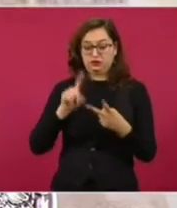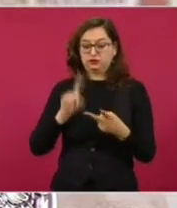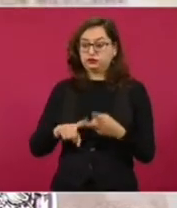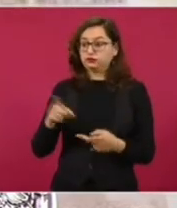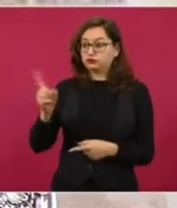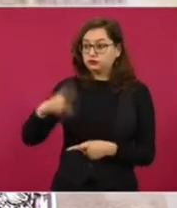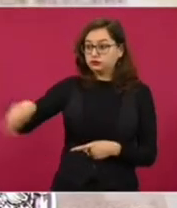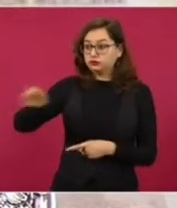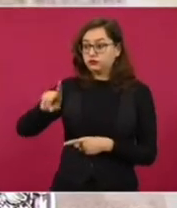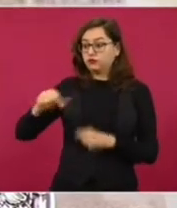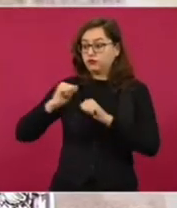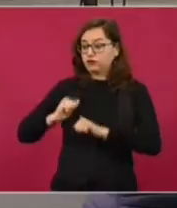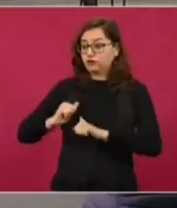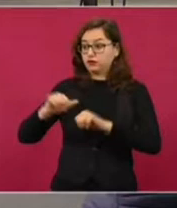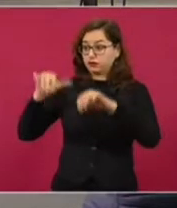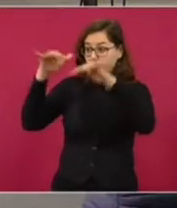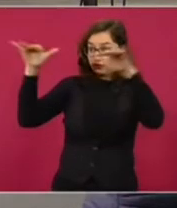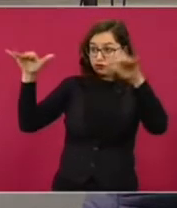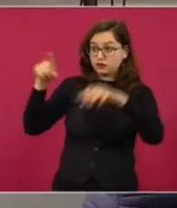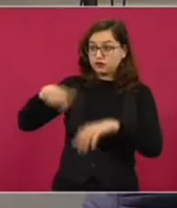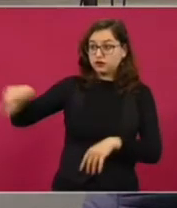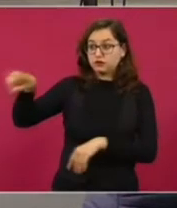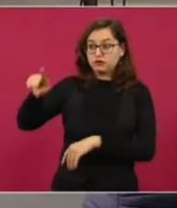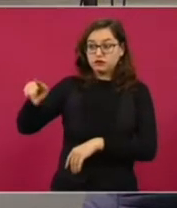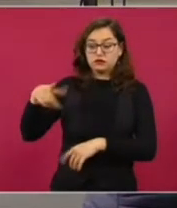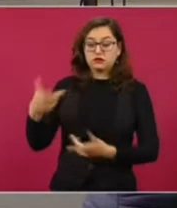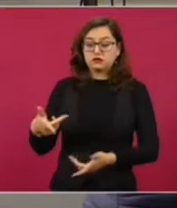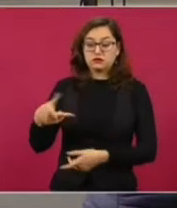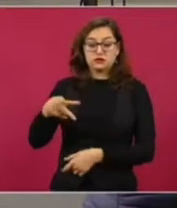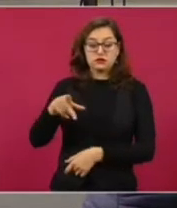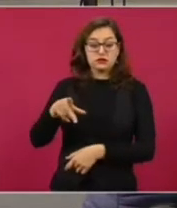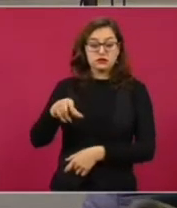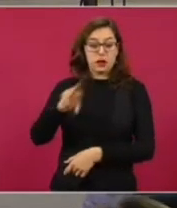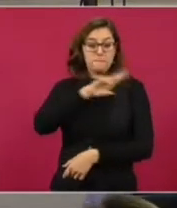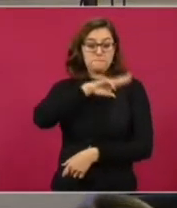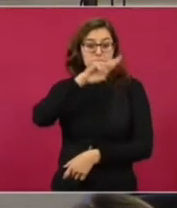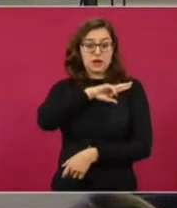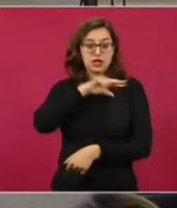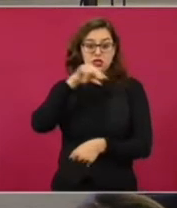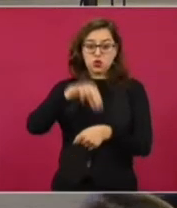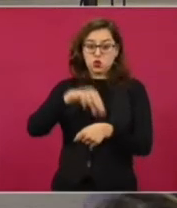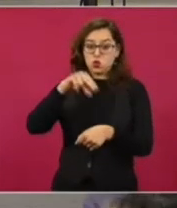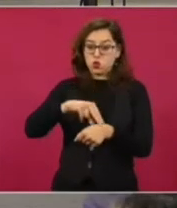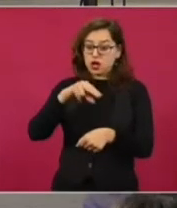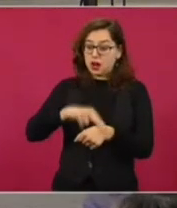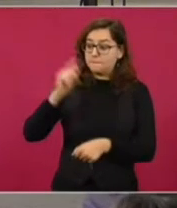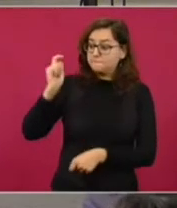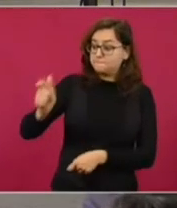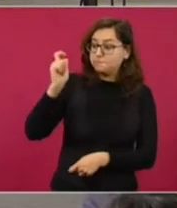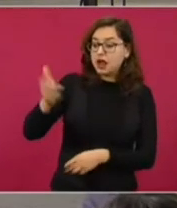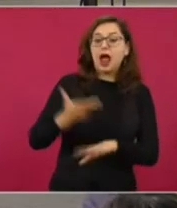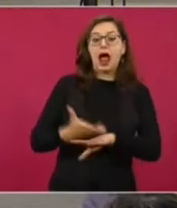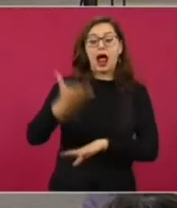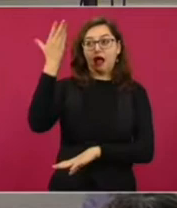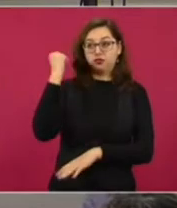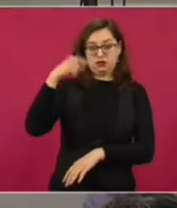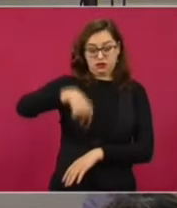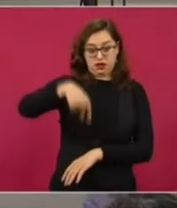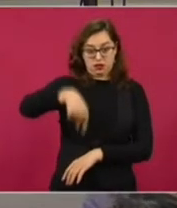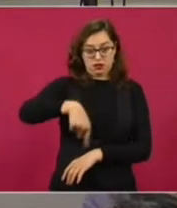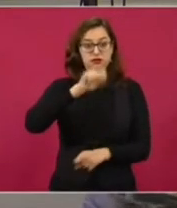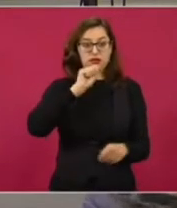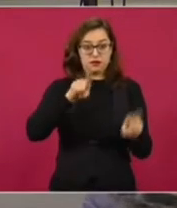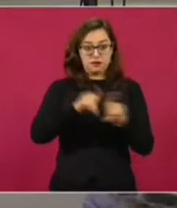así era antes, se gastaban seis mil millones de pesos del presupuesto para pagar servicios